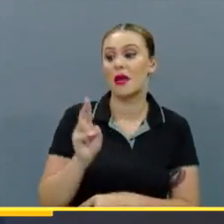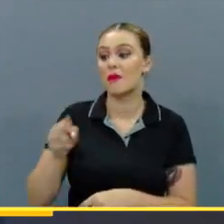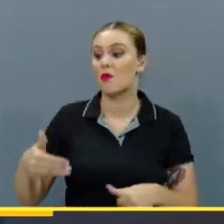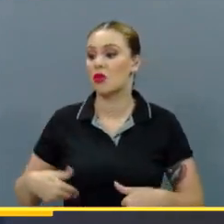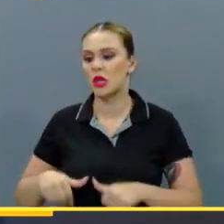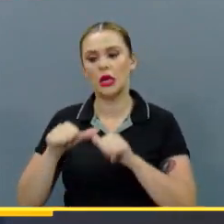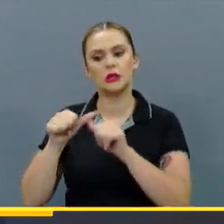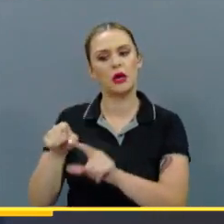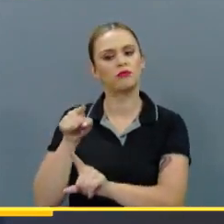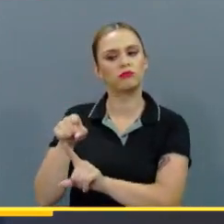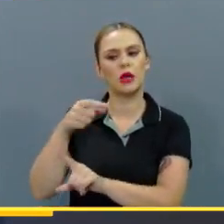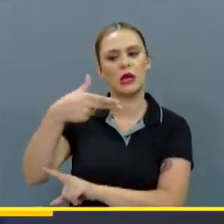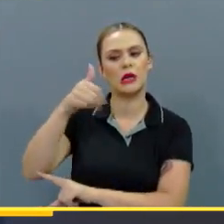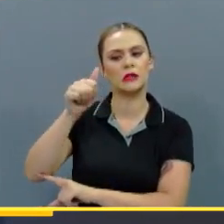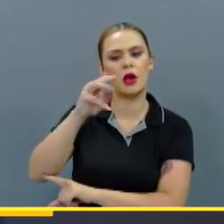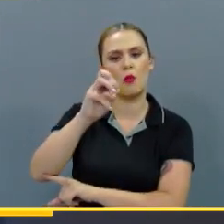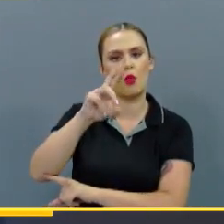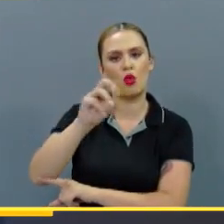y sigue chamorro.